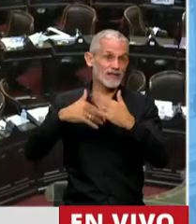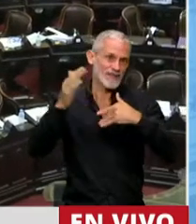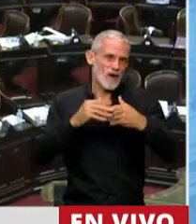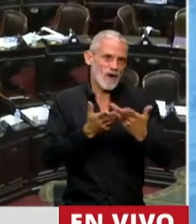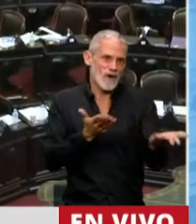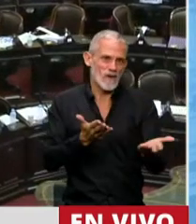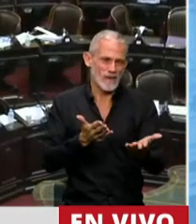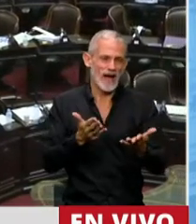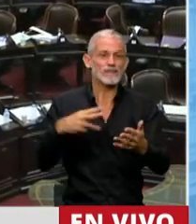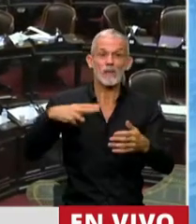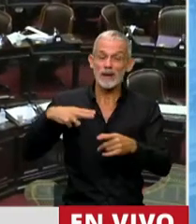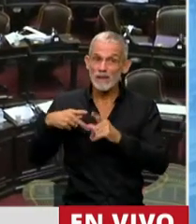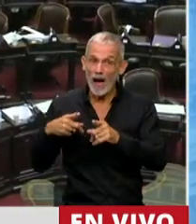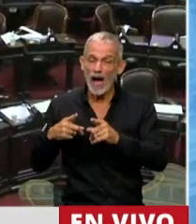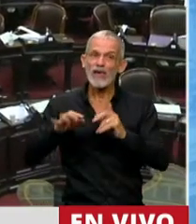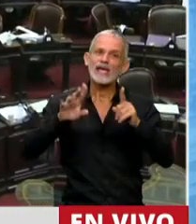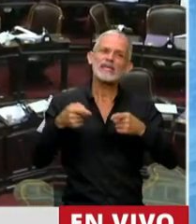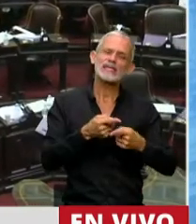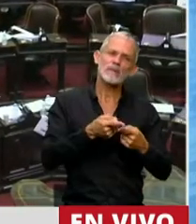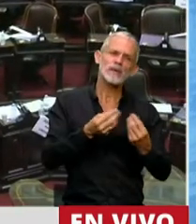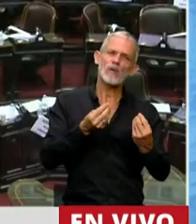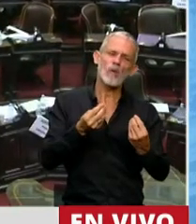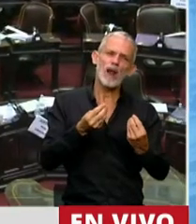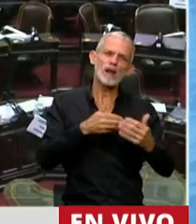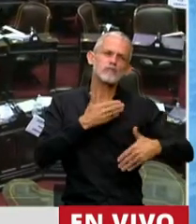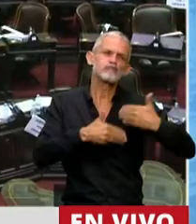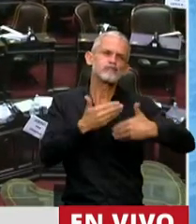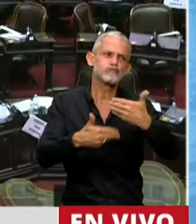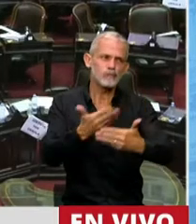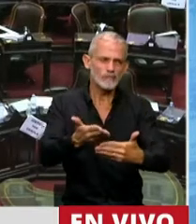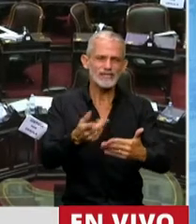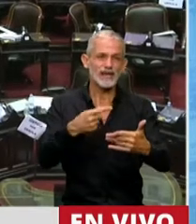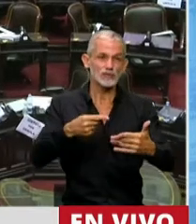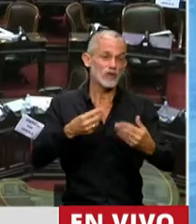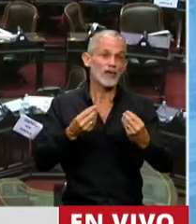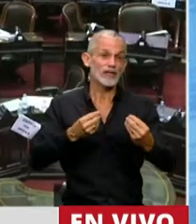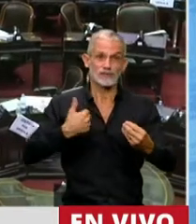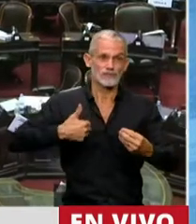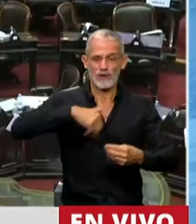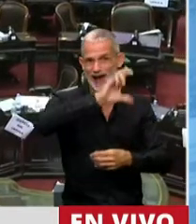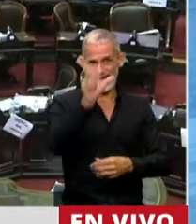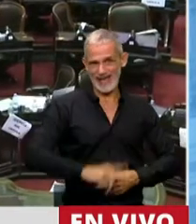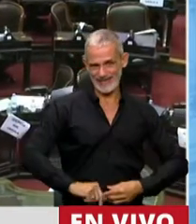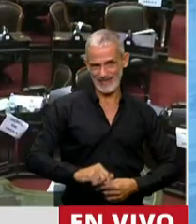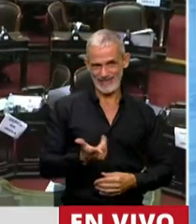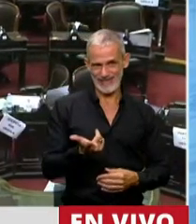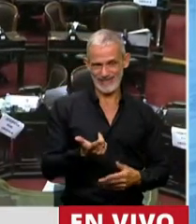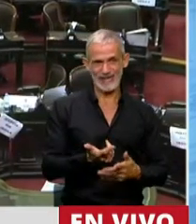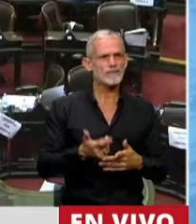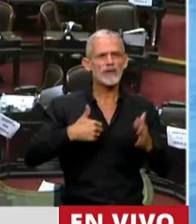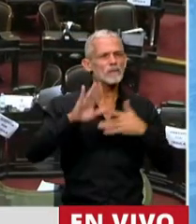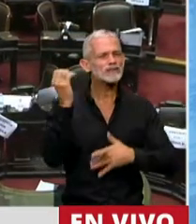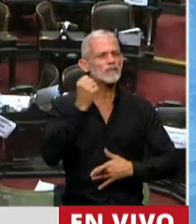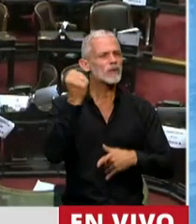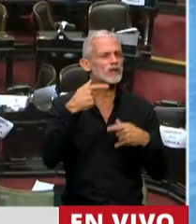privada y sobre todo en el desarrollo en todo el país. Pero lo más